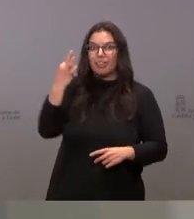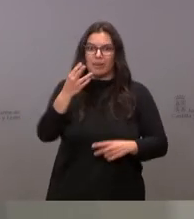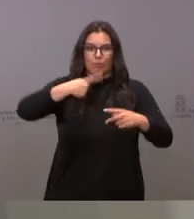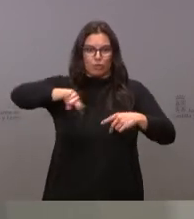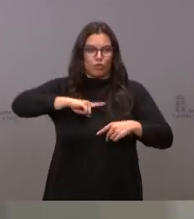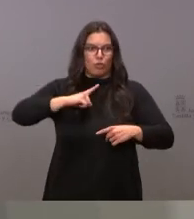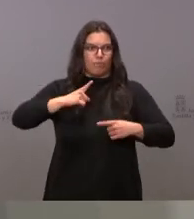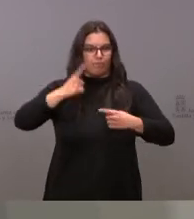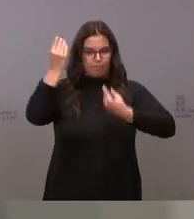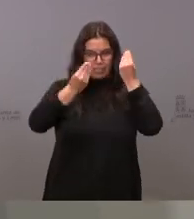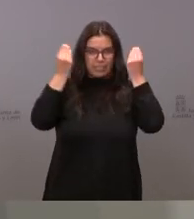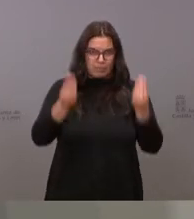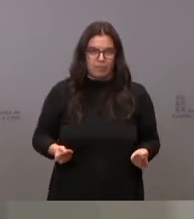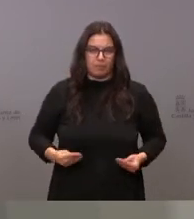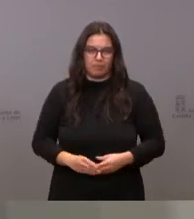sentarnos a pensar en ello.